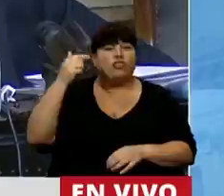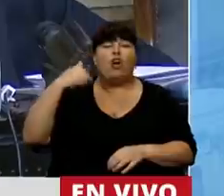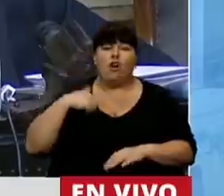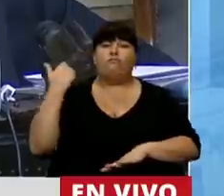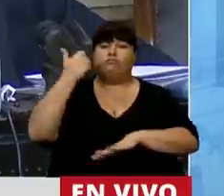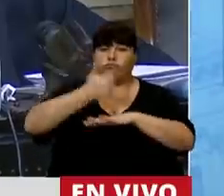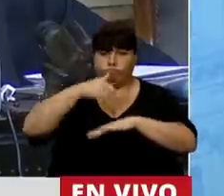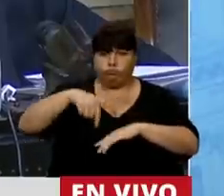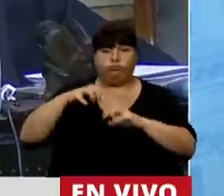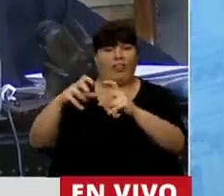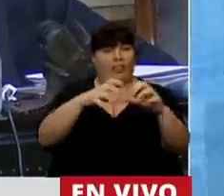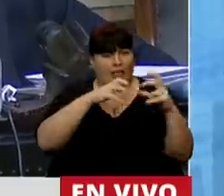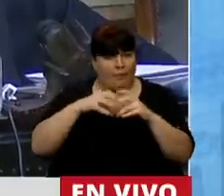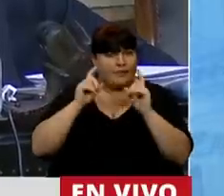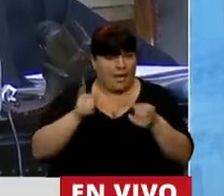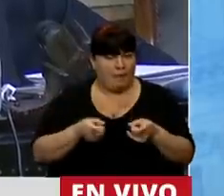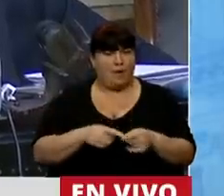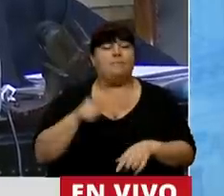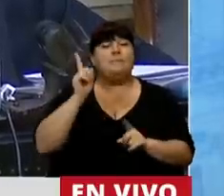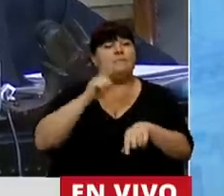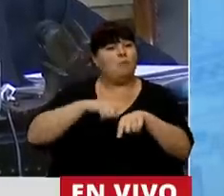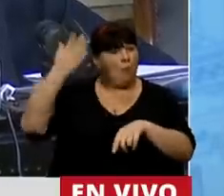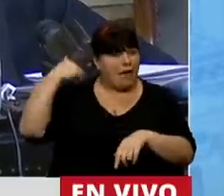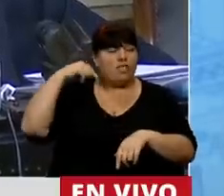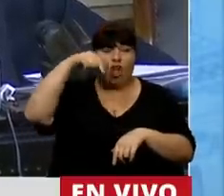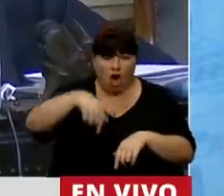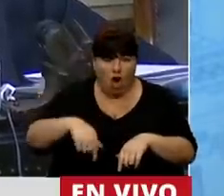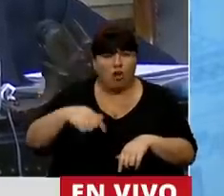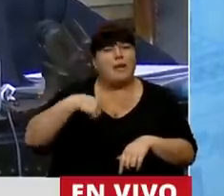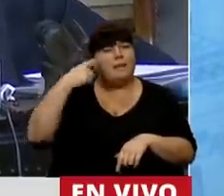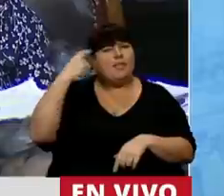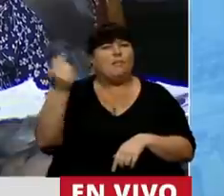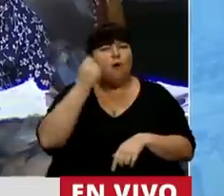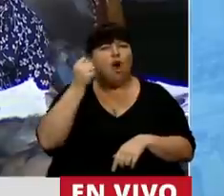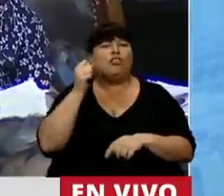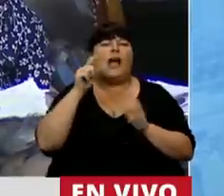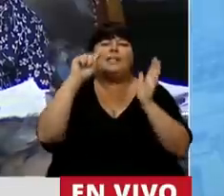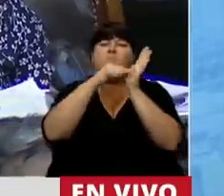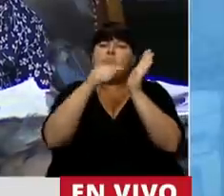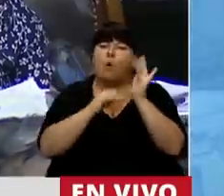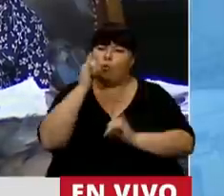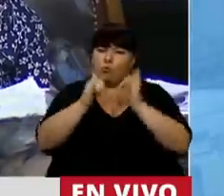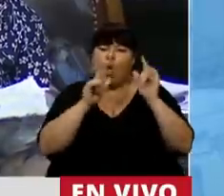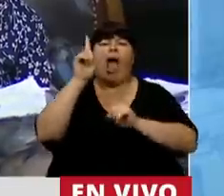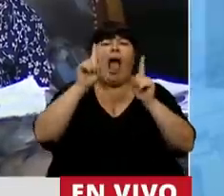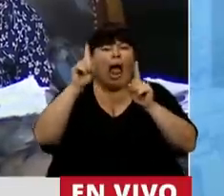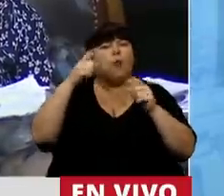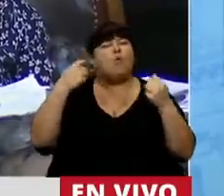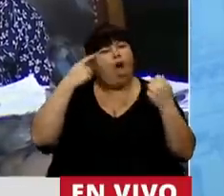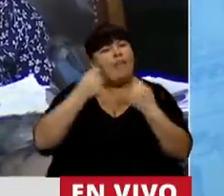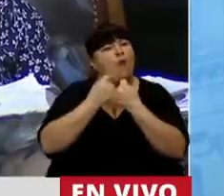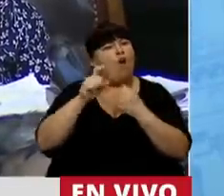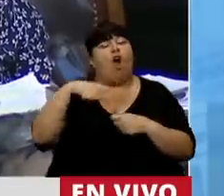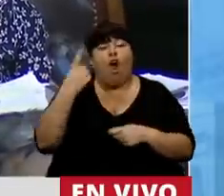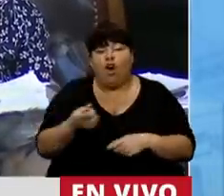posibilidad de participar en este debate, y tanto en ese momento como hoy, me parece importante marcar algunos puntos, algunos los comparto y